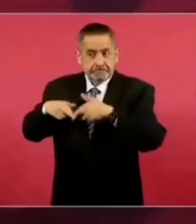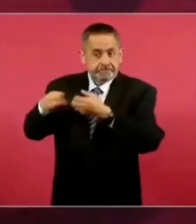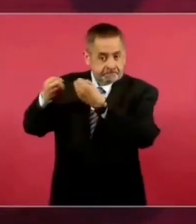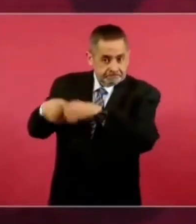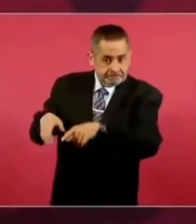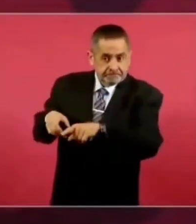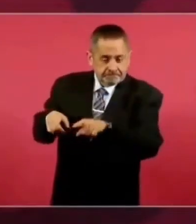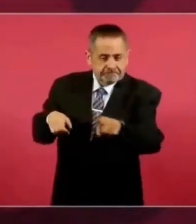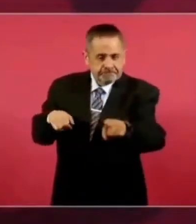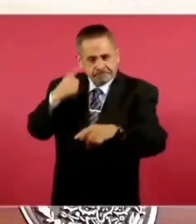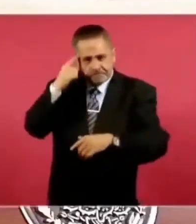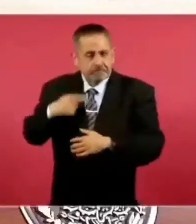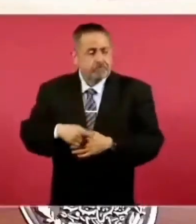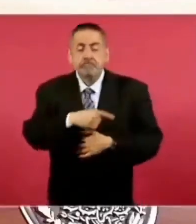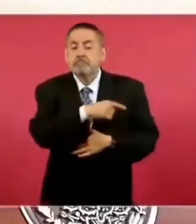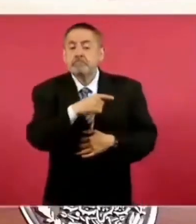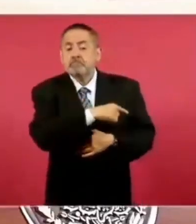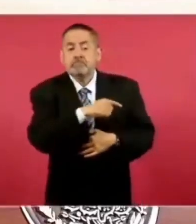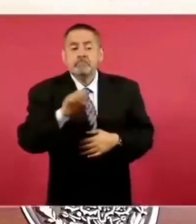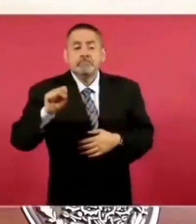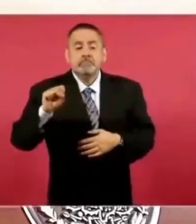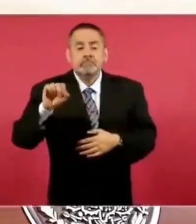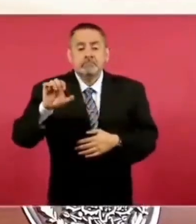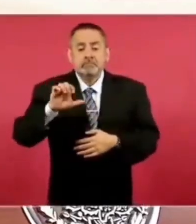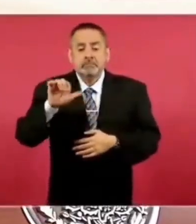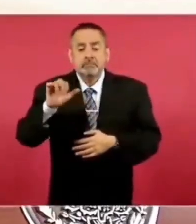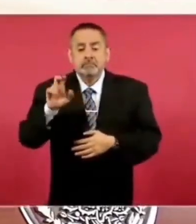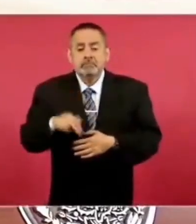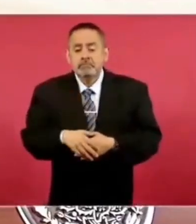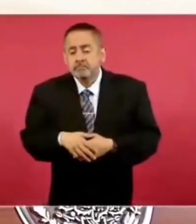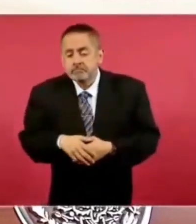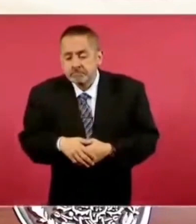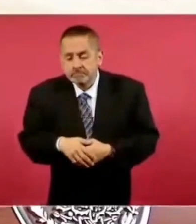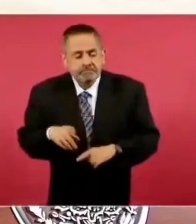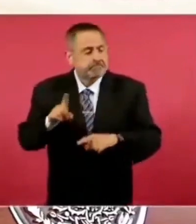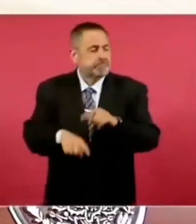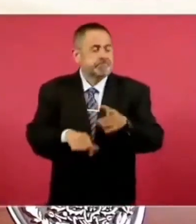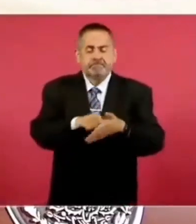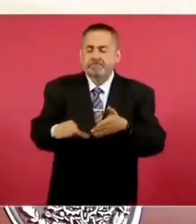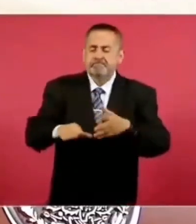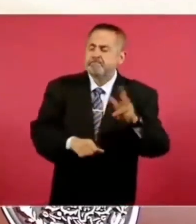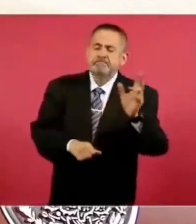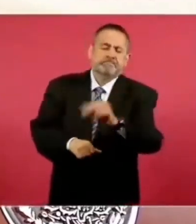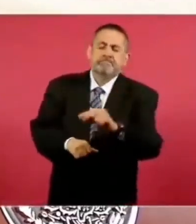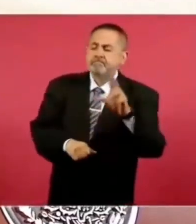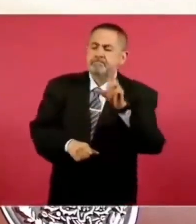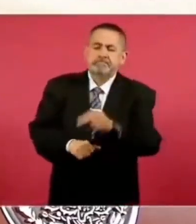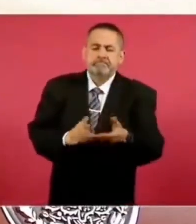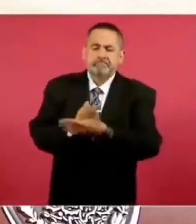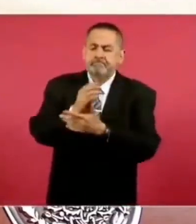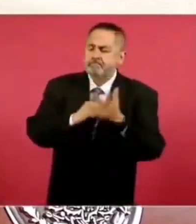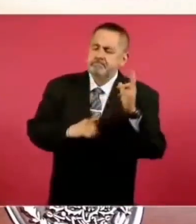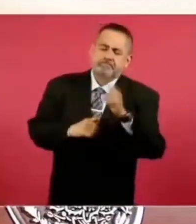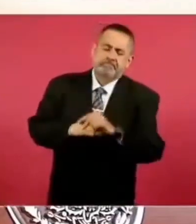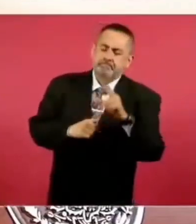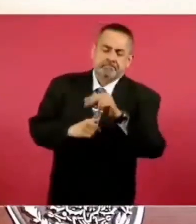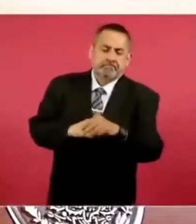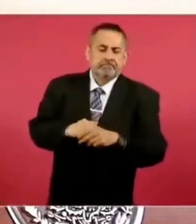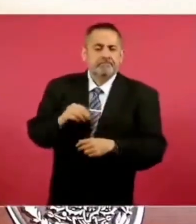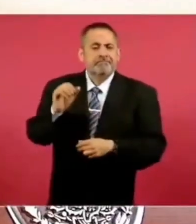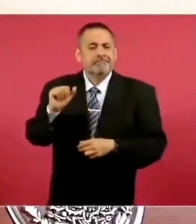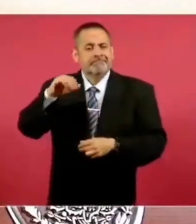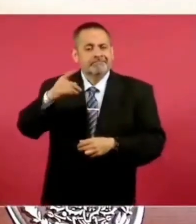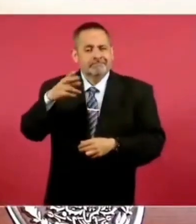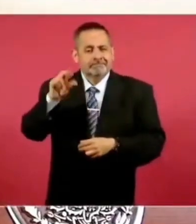la Corte rechazó todas las solicitudes de amparo.